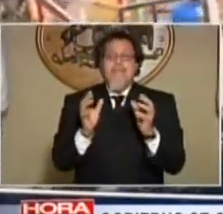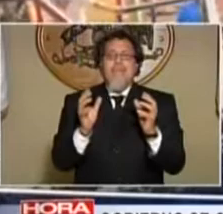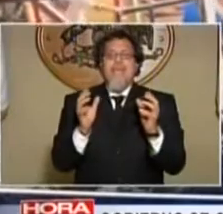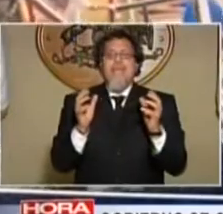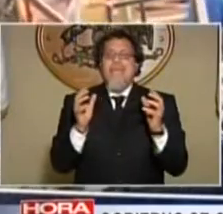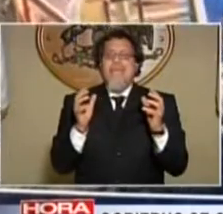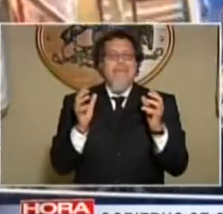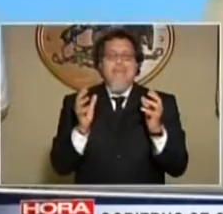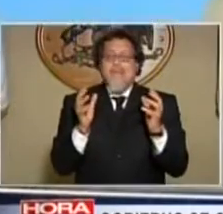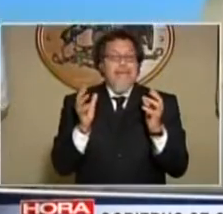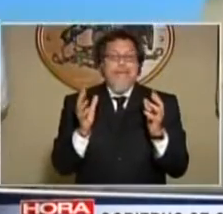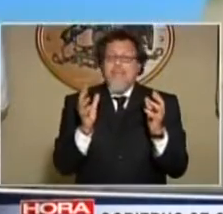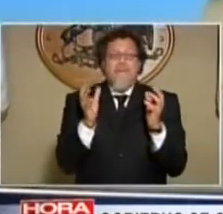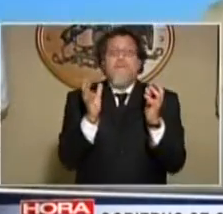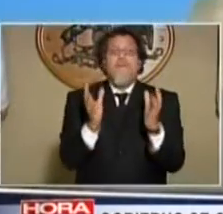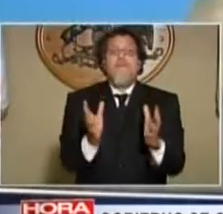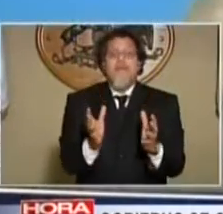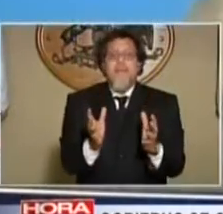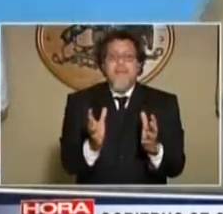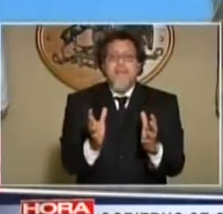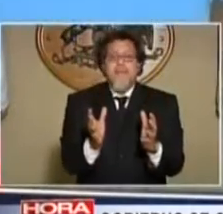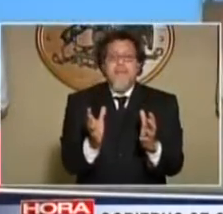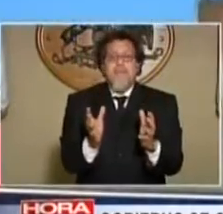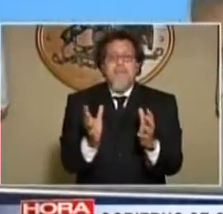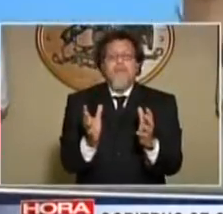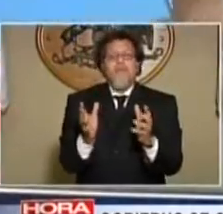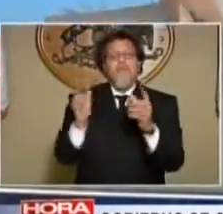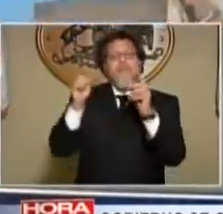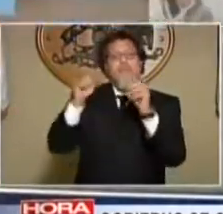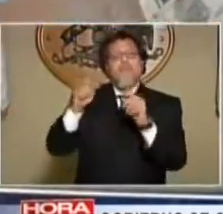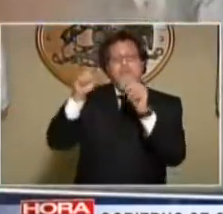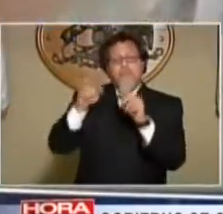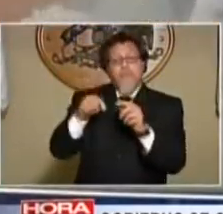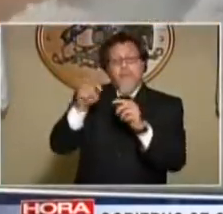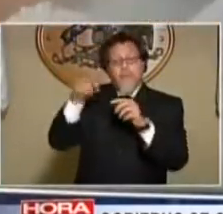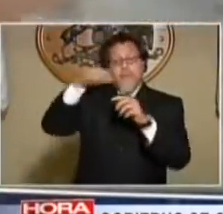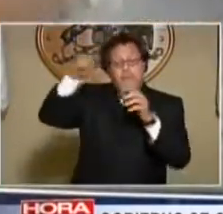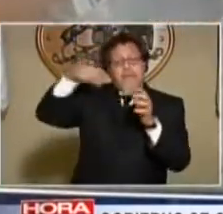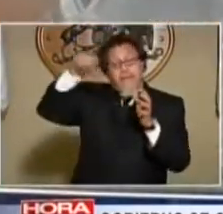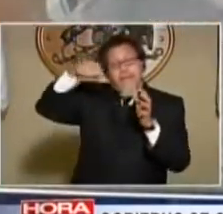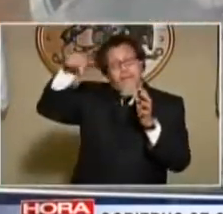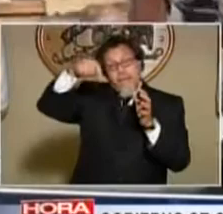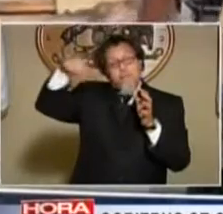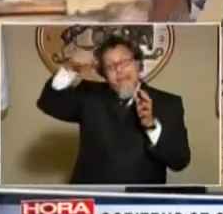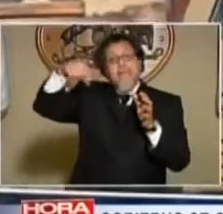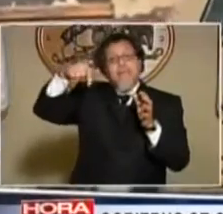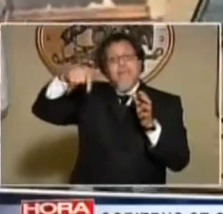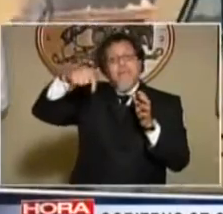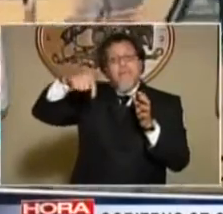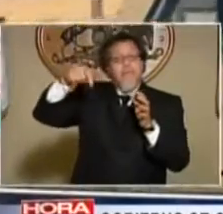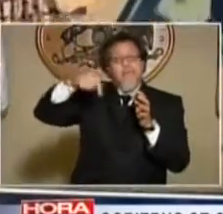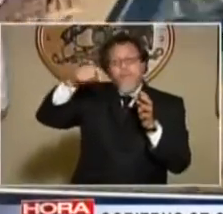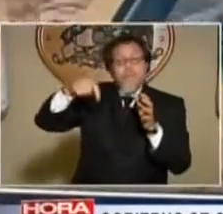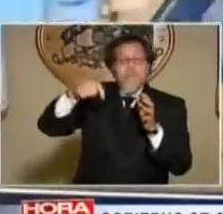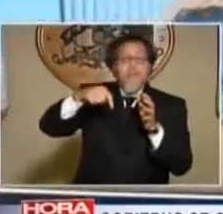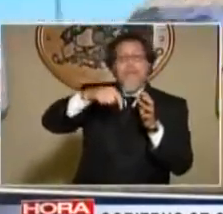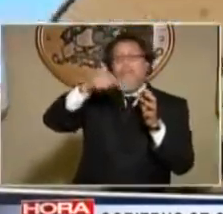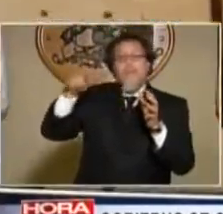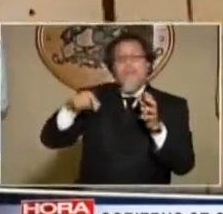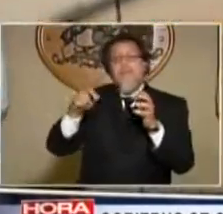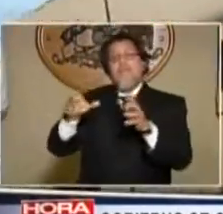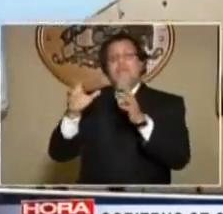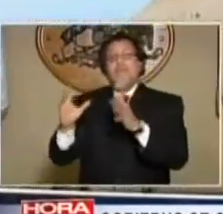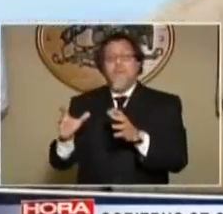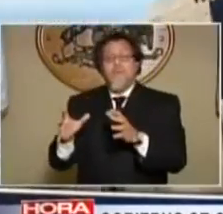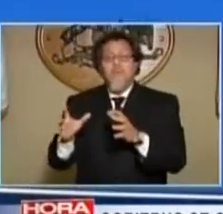decirte que la gente va a volver igual. O sea, cuando nosotros terminemos de discutir acá en el plan, en dos meses